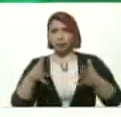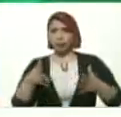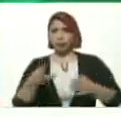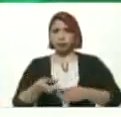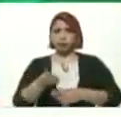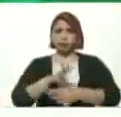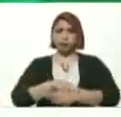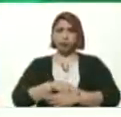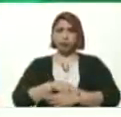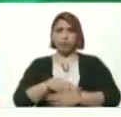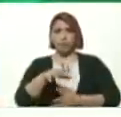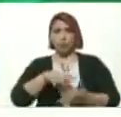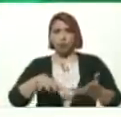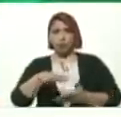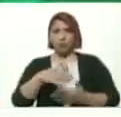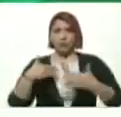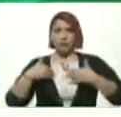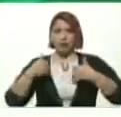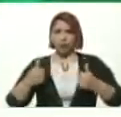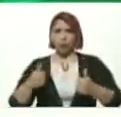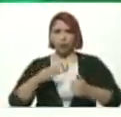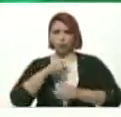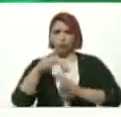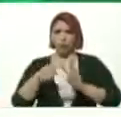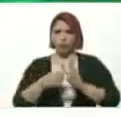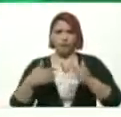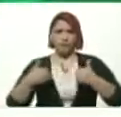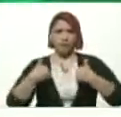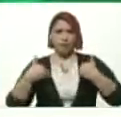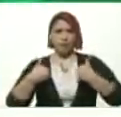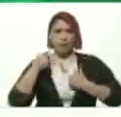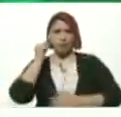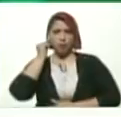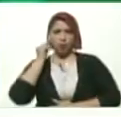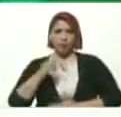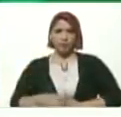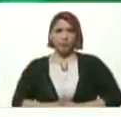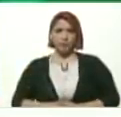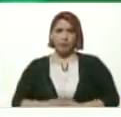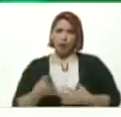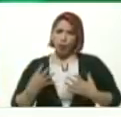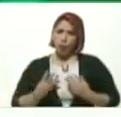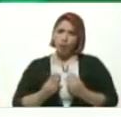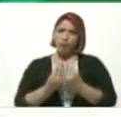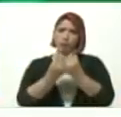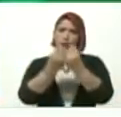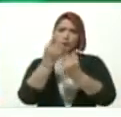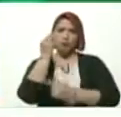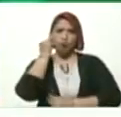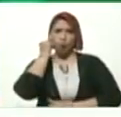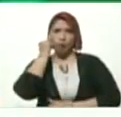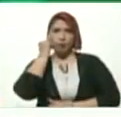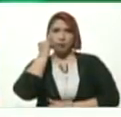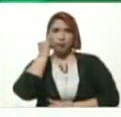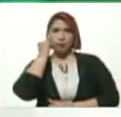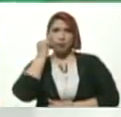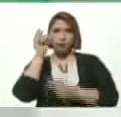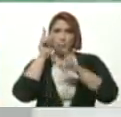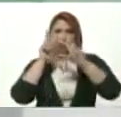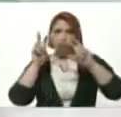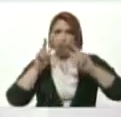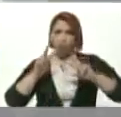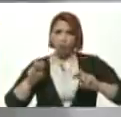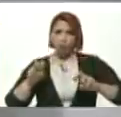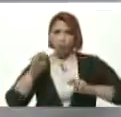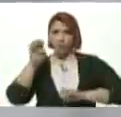salud Que en general Afecta a la mujer Acompañarla En el diagnóstico